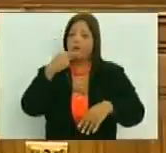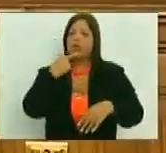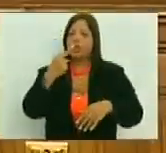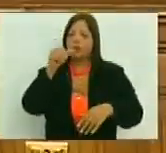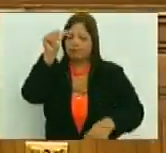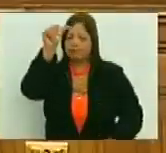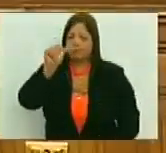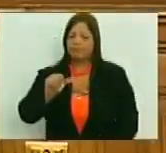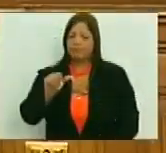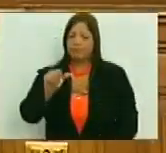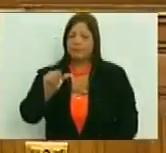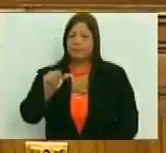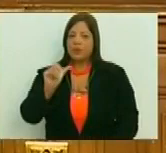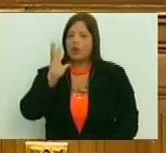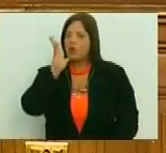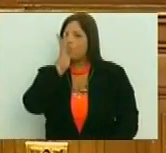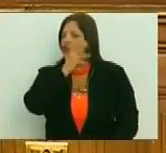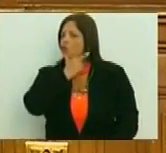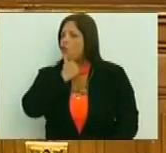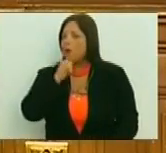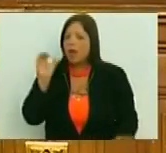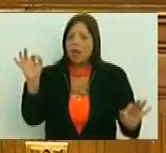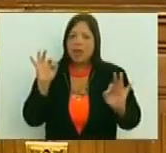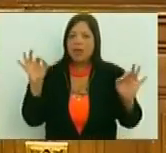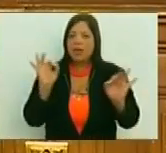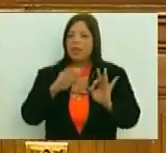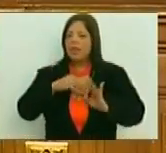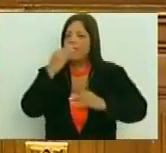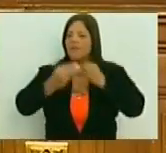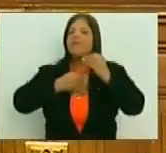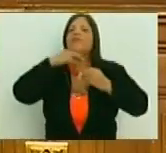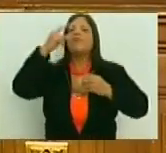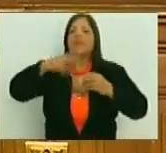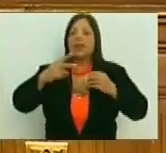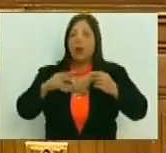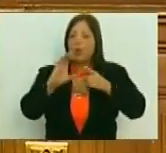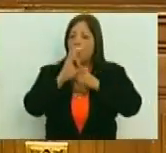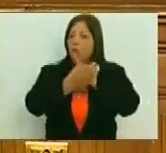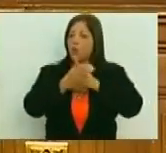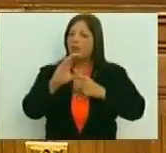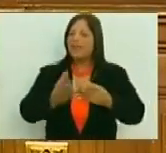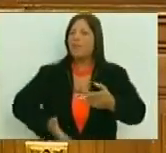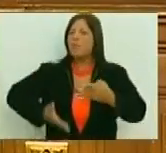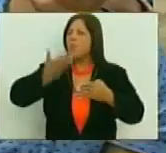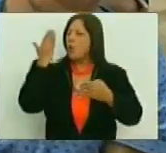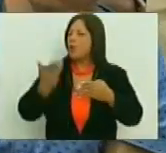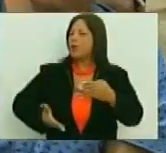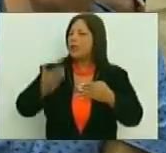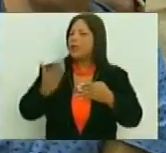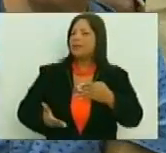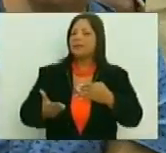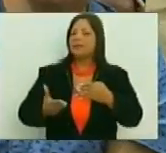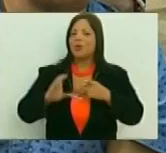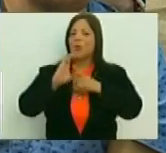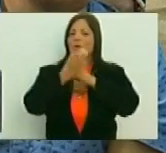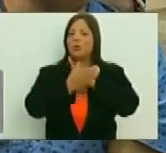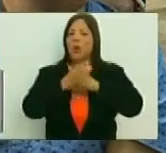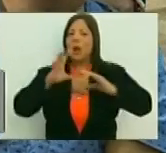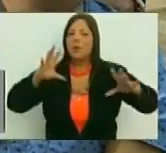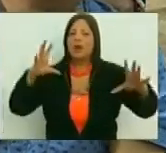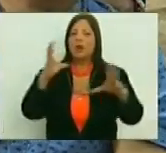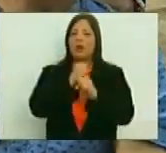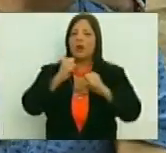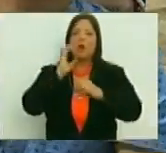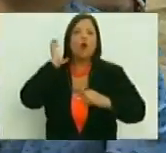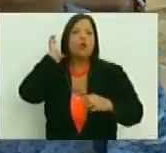siguiente, no hay herramienta en verdad como la cultura para lograr esa recuperación